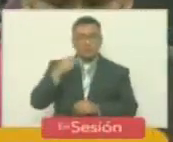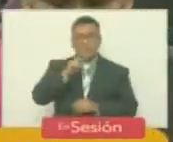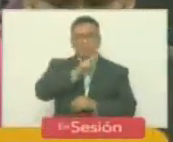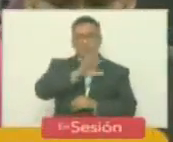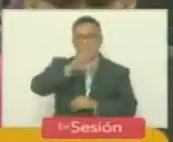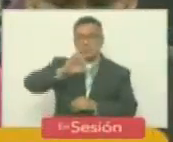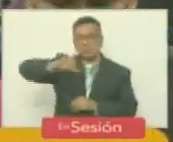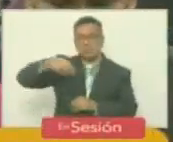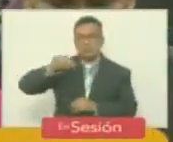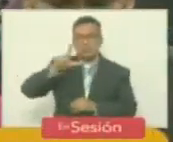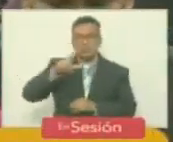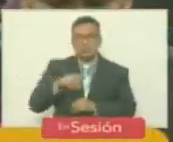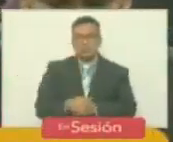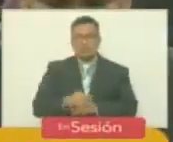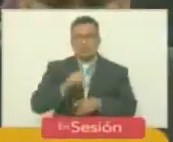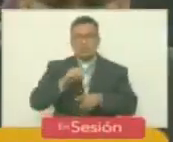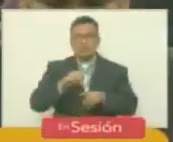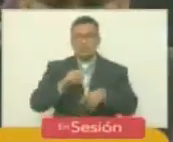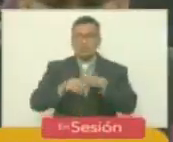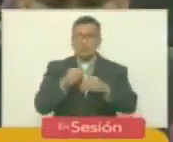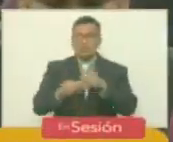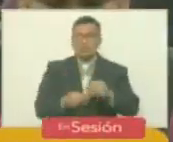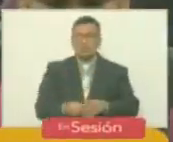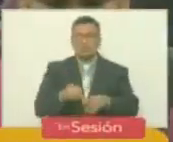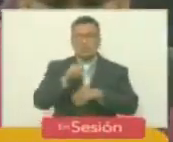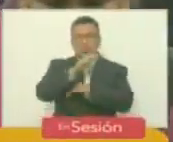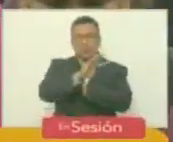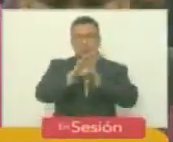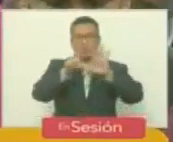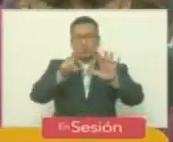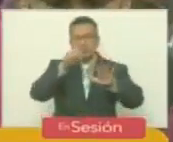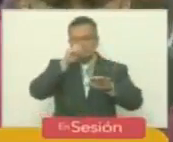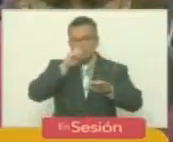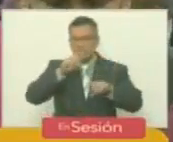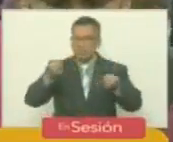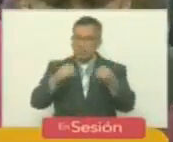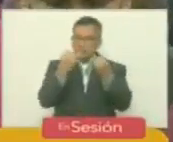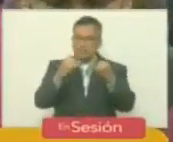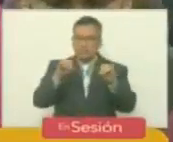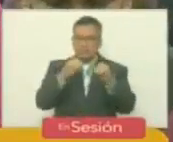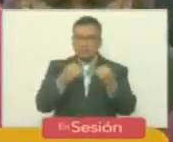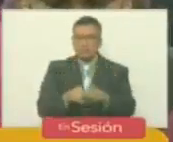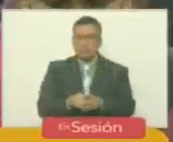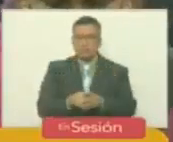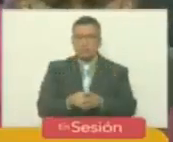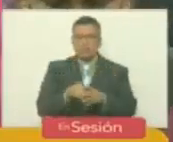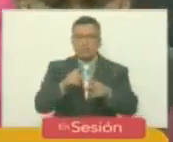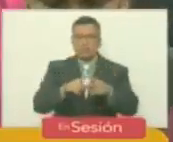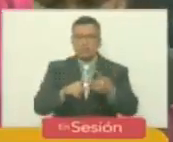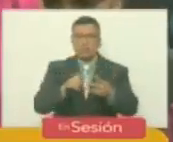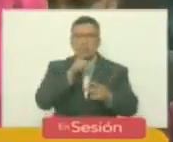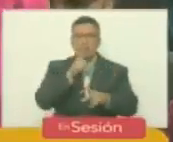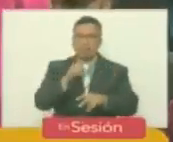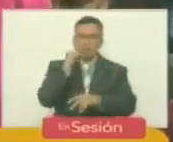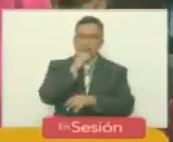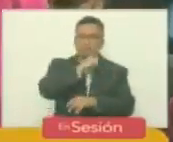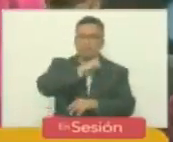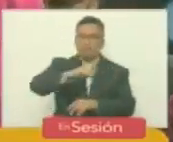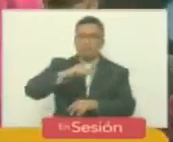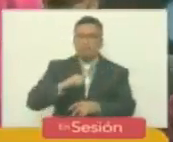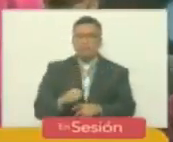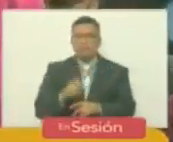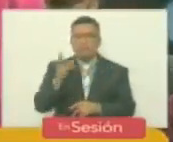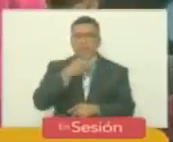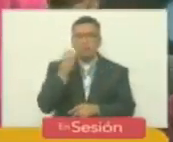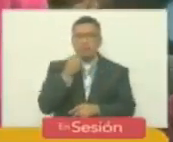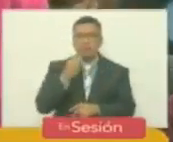de julio, se cumplieron 46 años del vil asesinato del